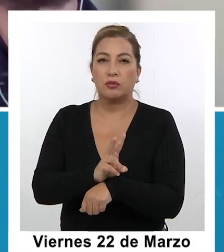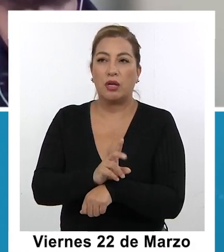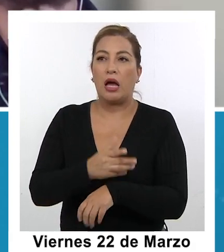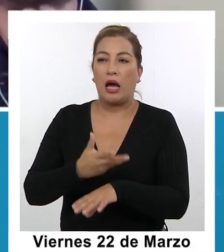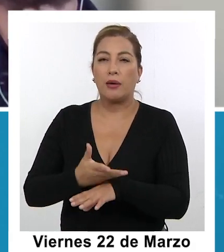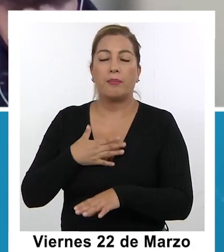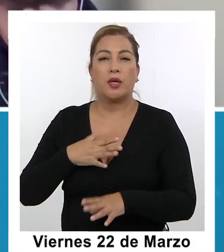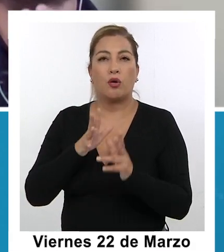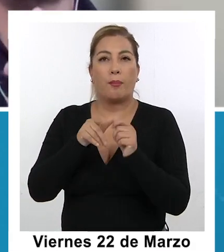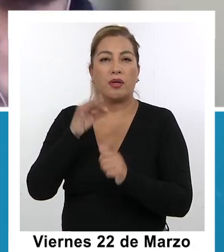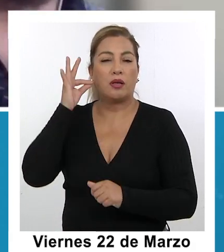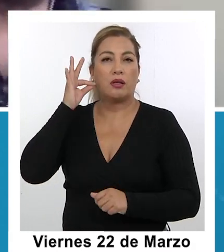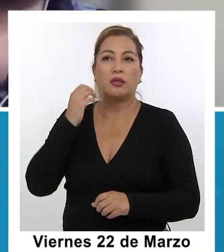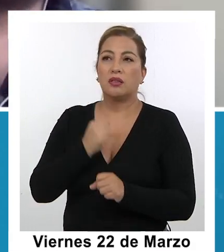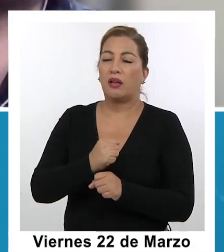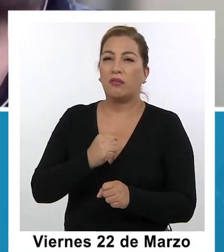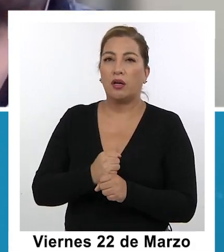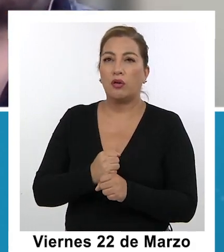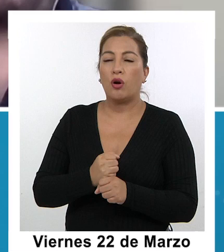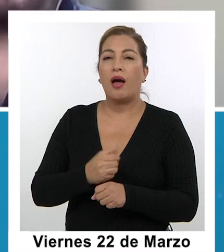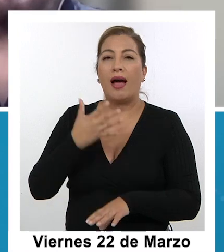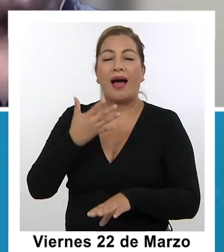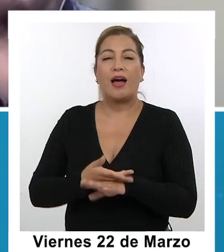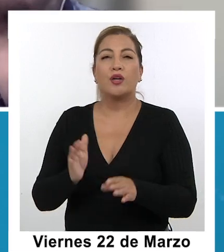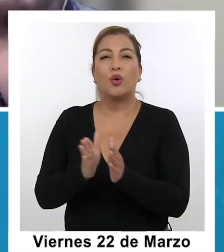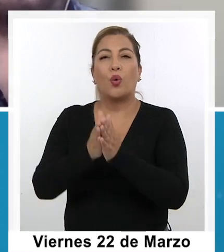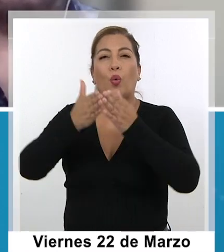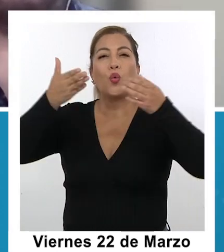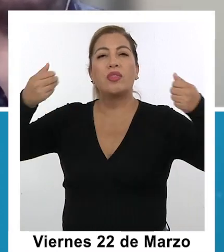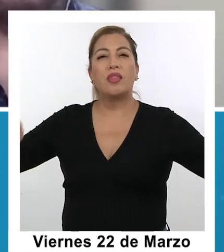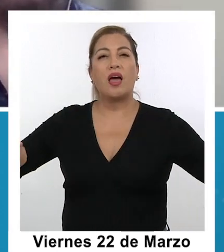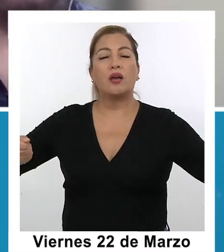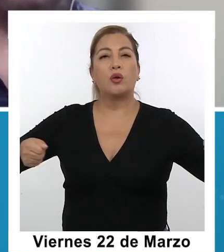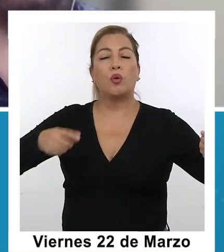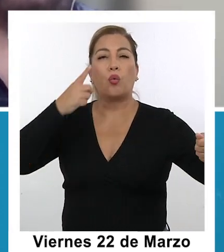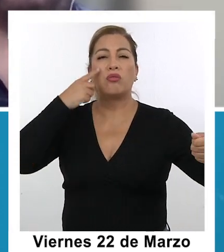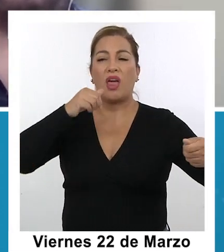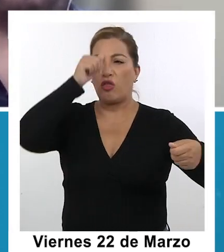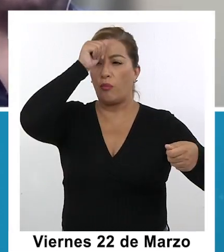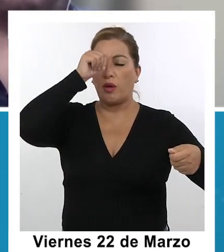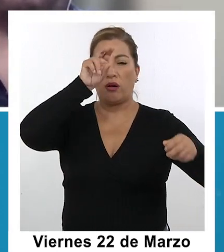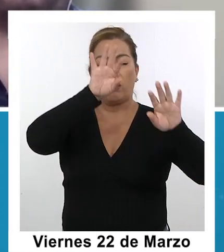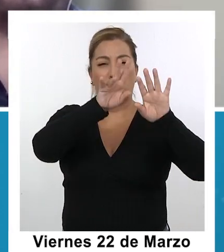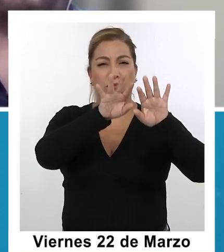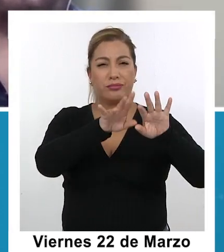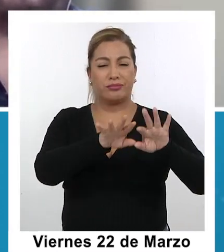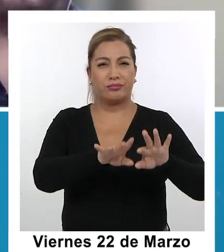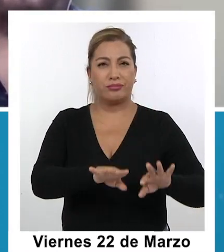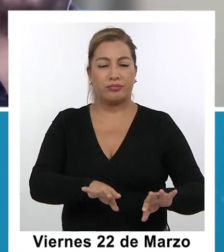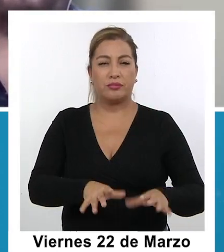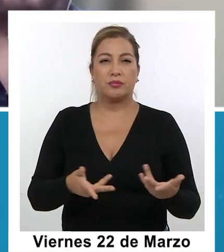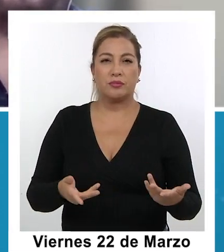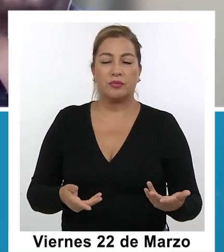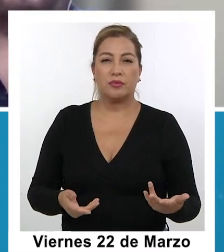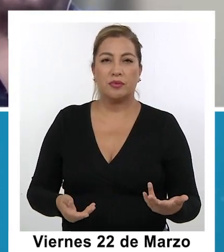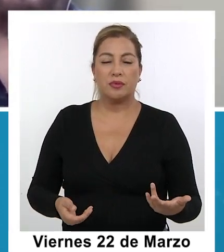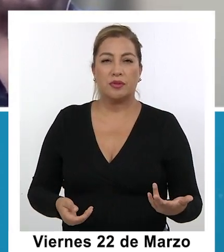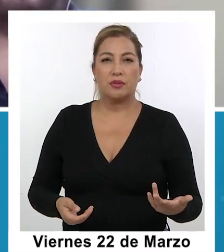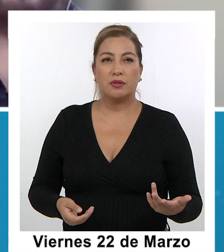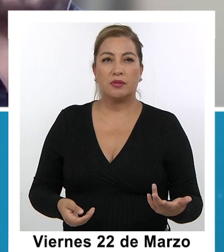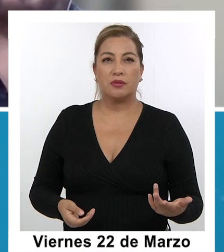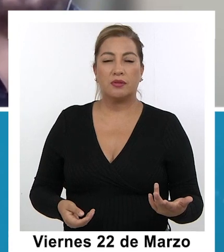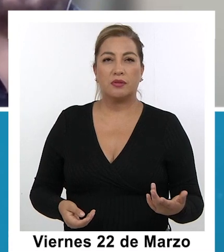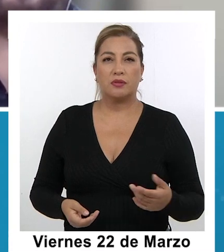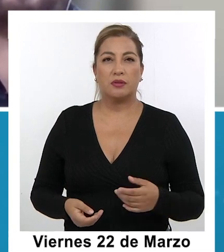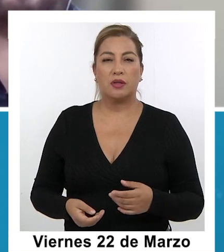facultad, eh escribimos en un diario en un diario nacional el día domingo acerca de eh en la clase de director de los